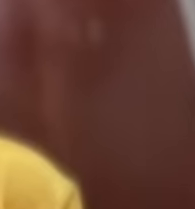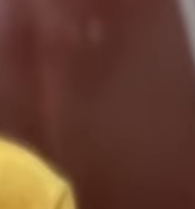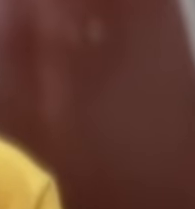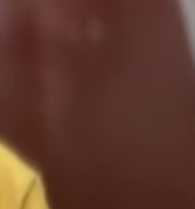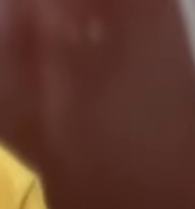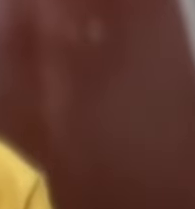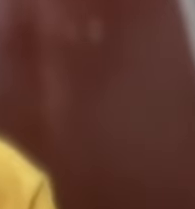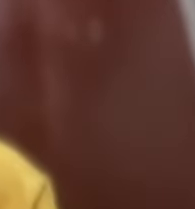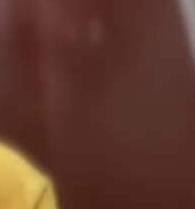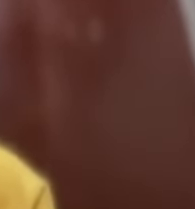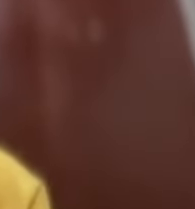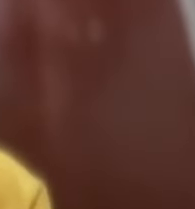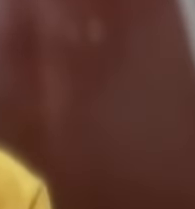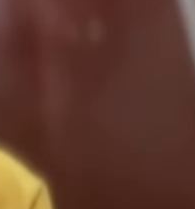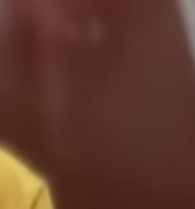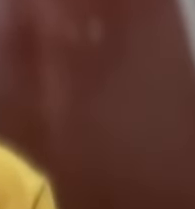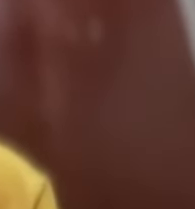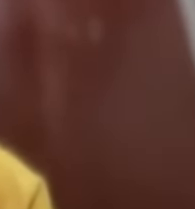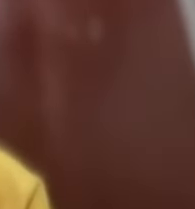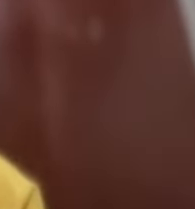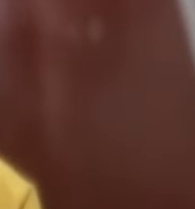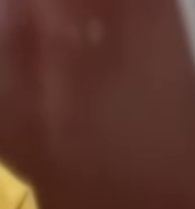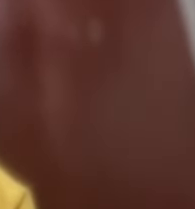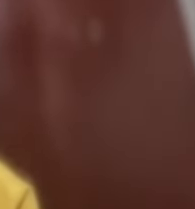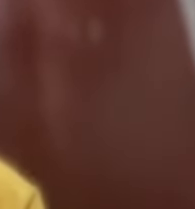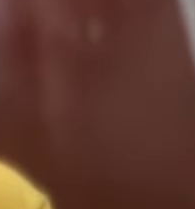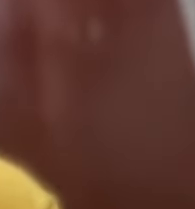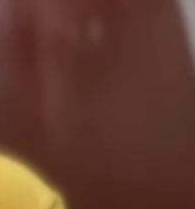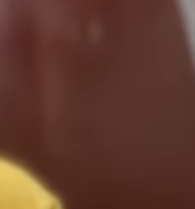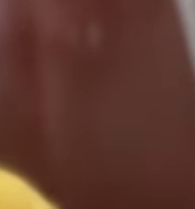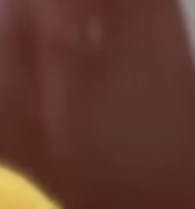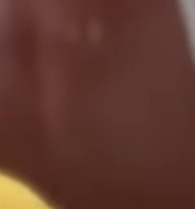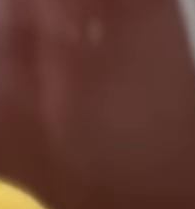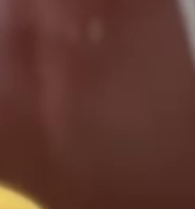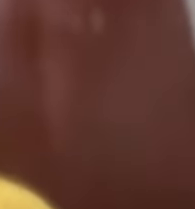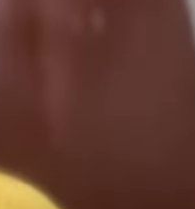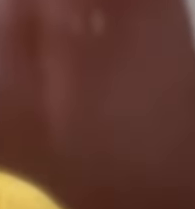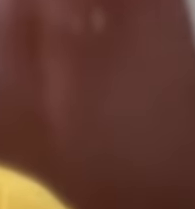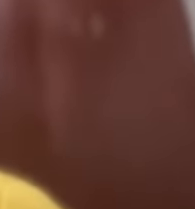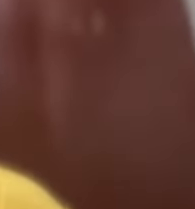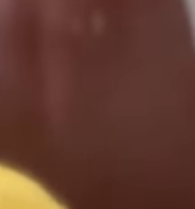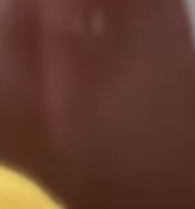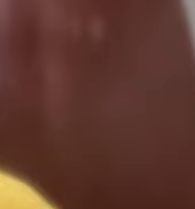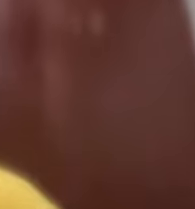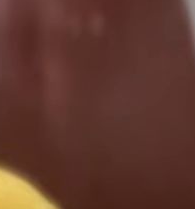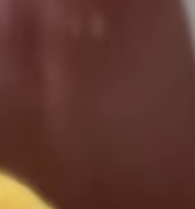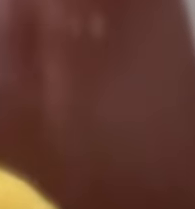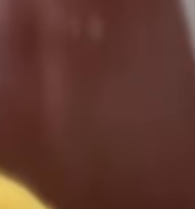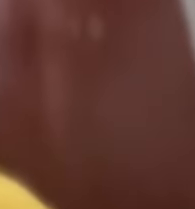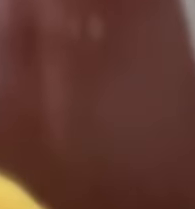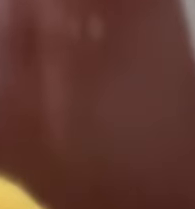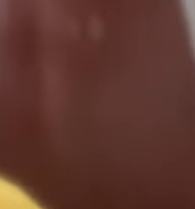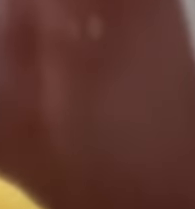dice, aunque yo lo escuché, pero quiero saber qué dice Iván Lóñez Námeh. Ahora,